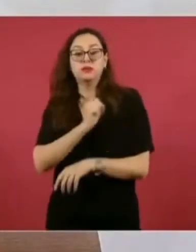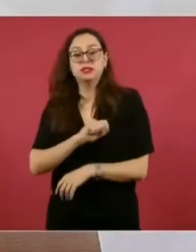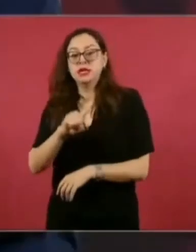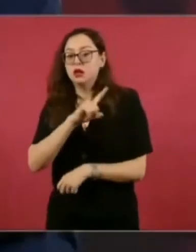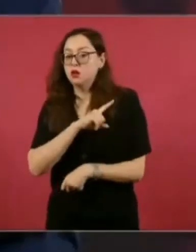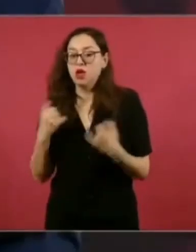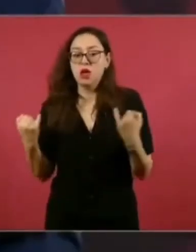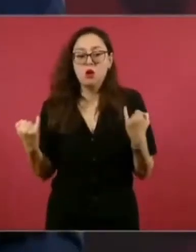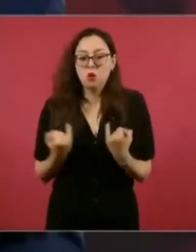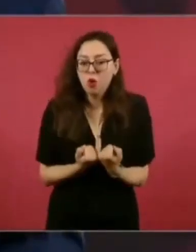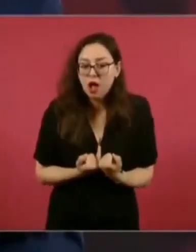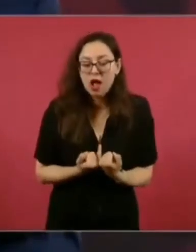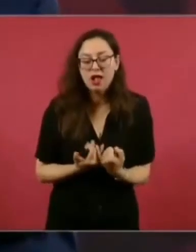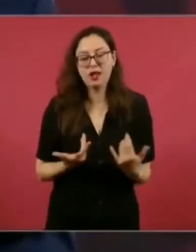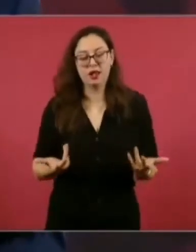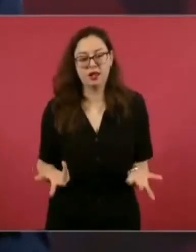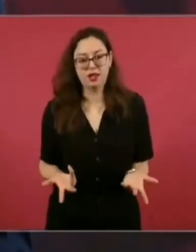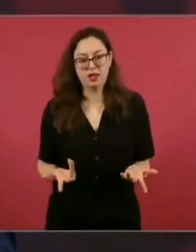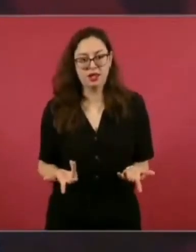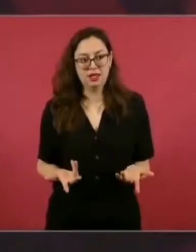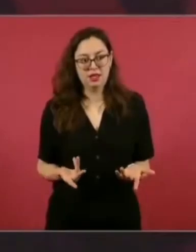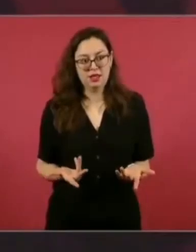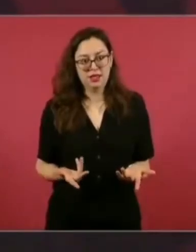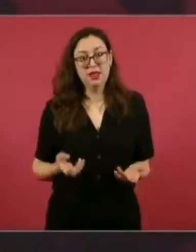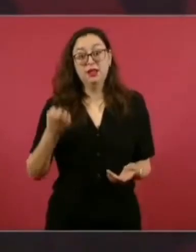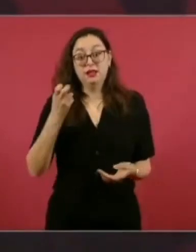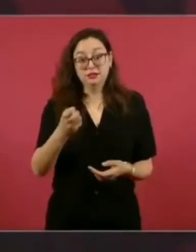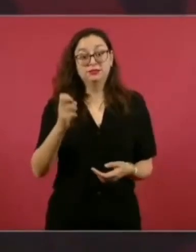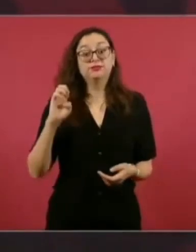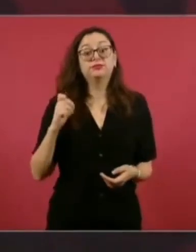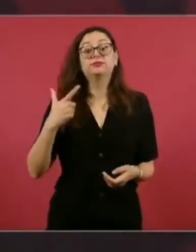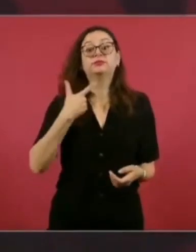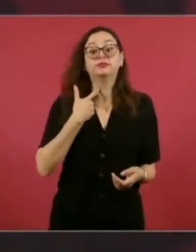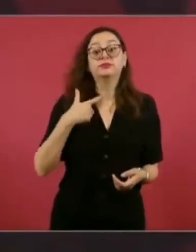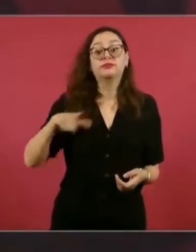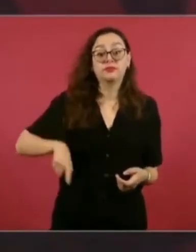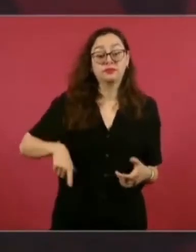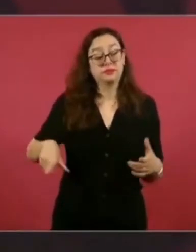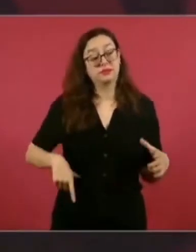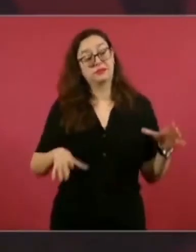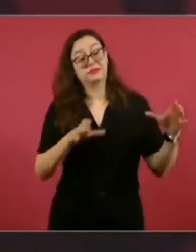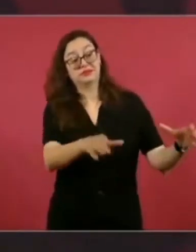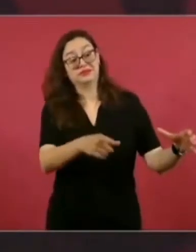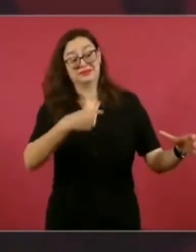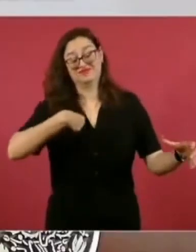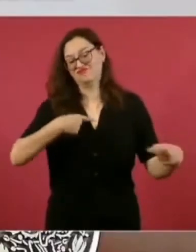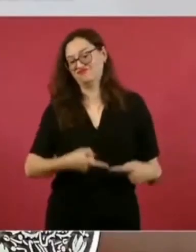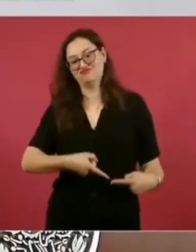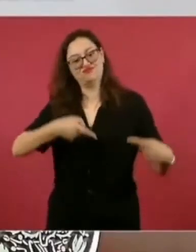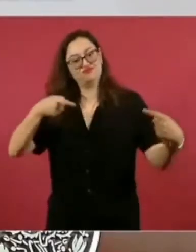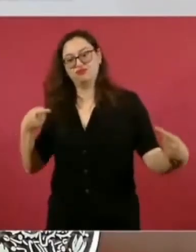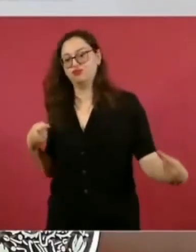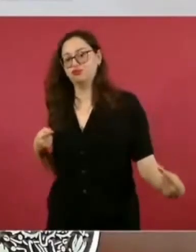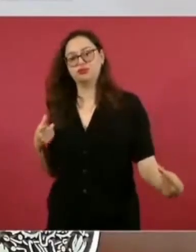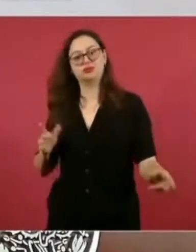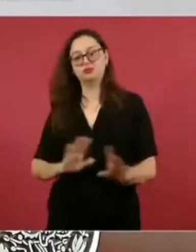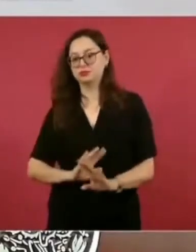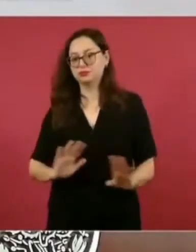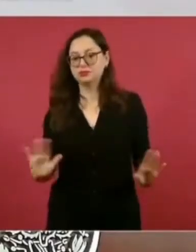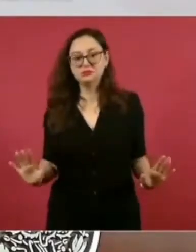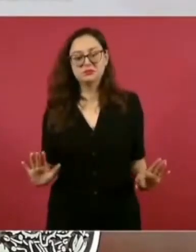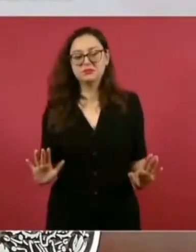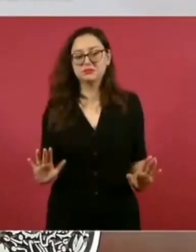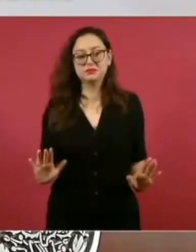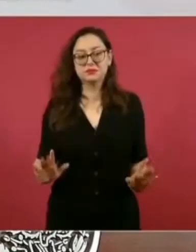nos diferenciamos, somos distintos.